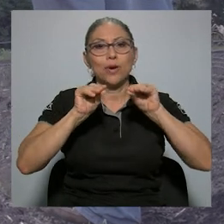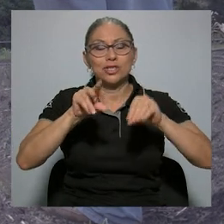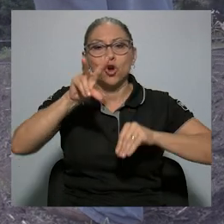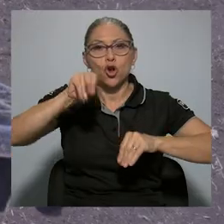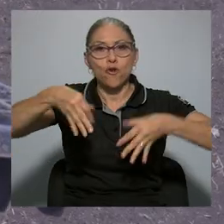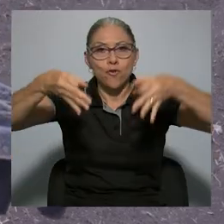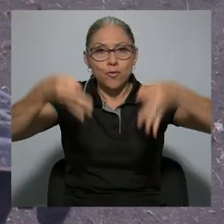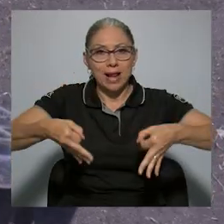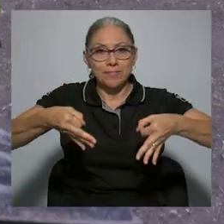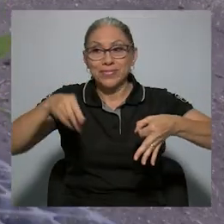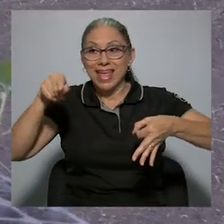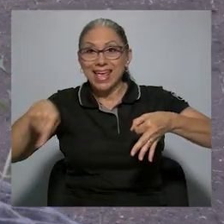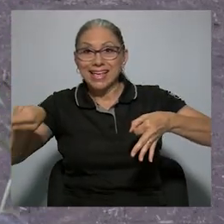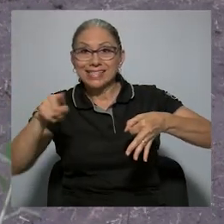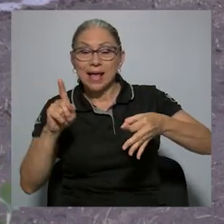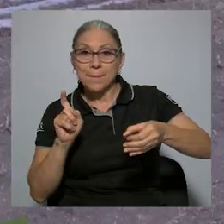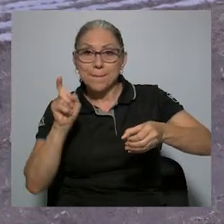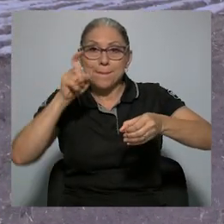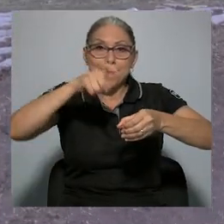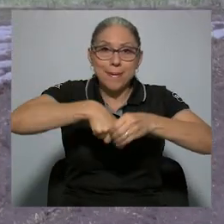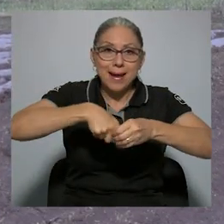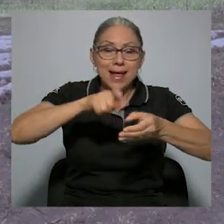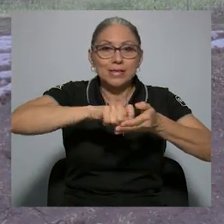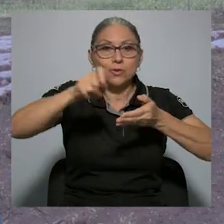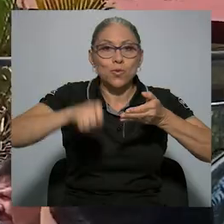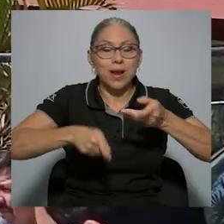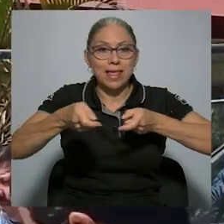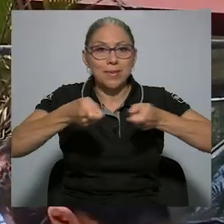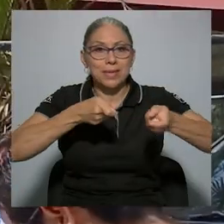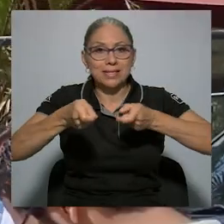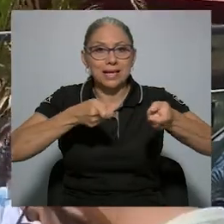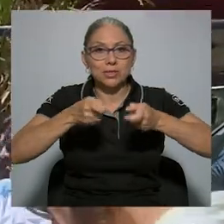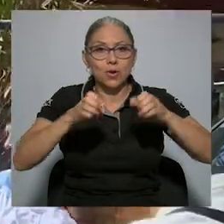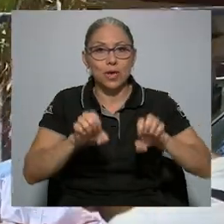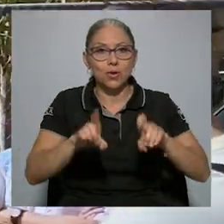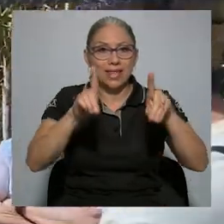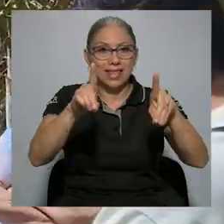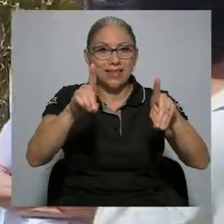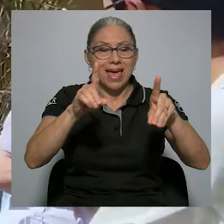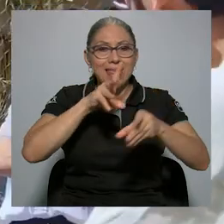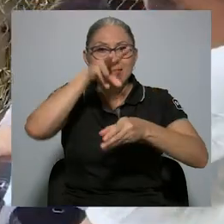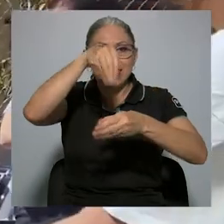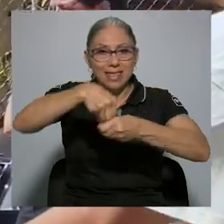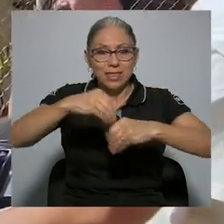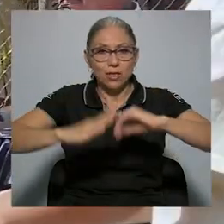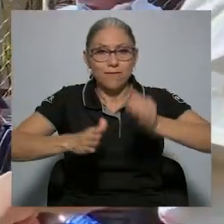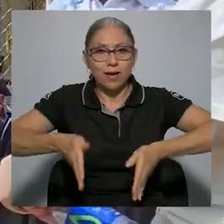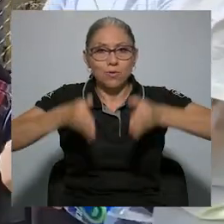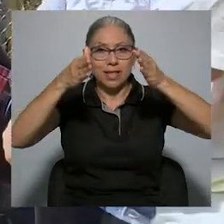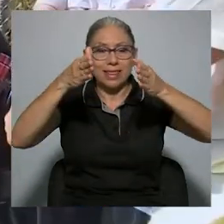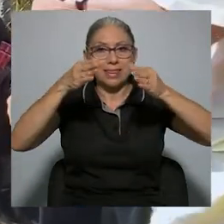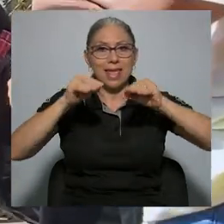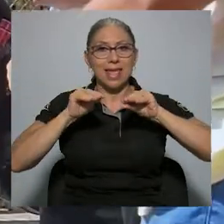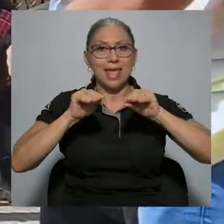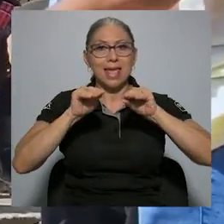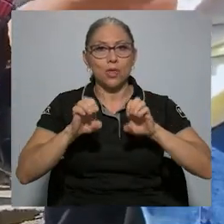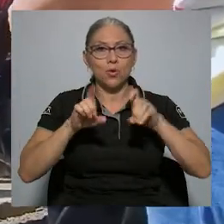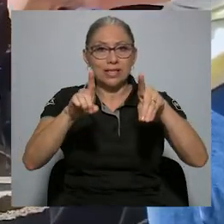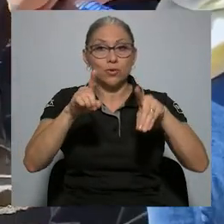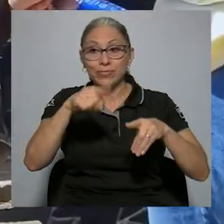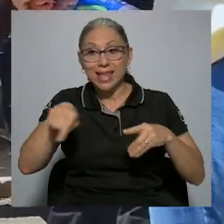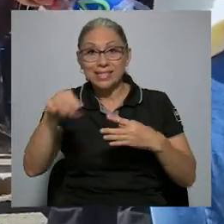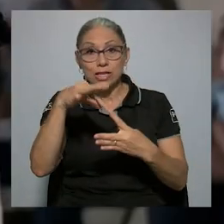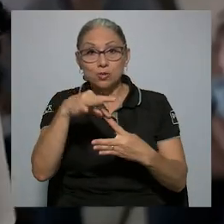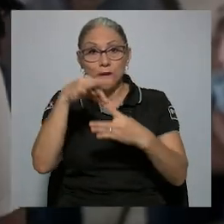que pertenece a la Escuela de Administración Educativa de la Facultad de Educación. Se trata de una opción